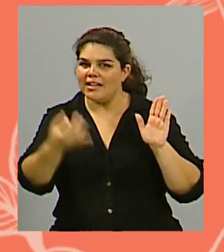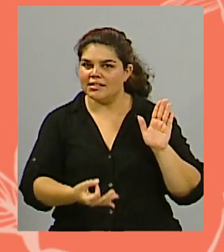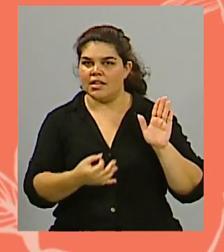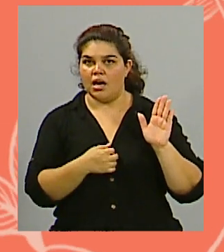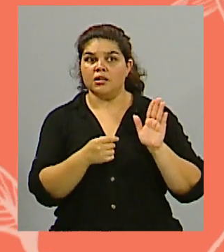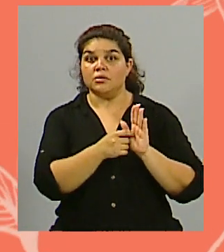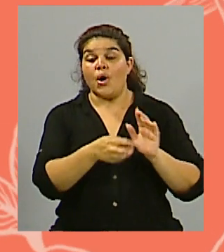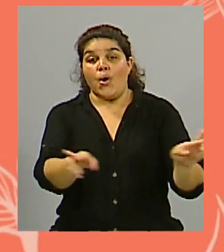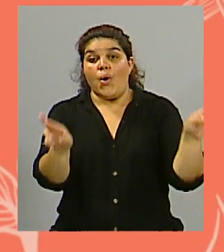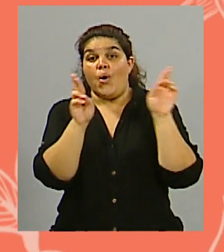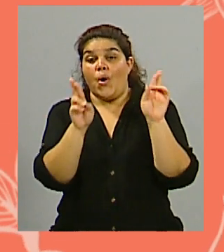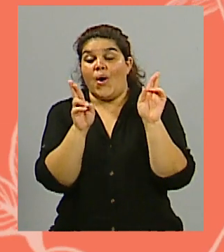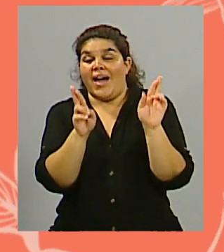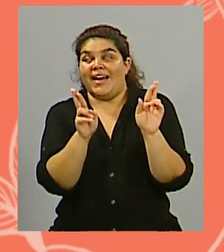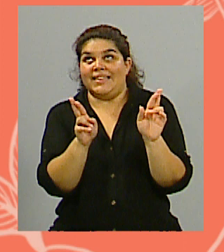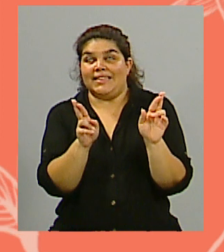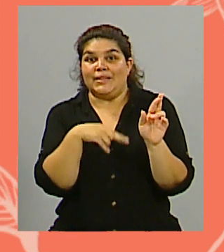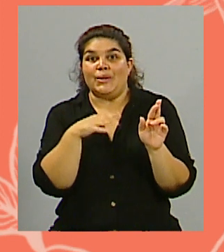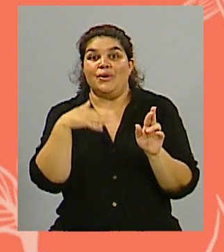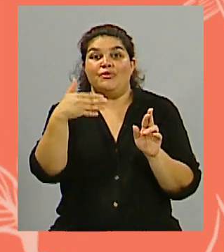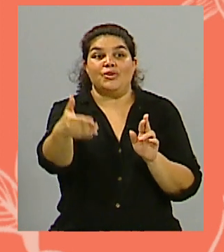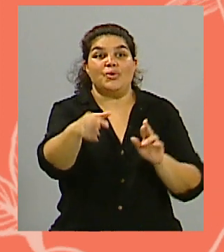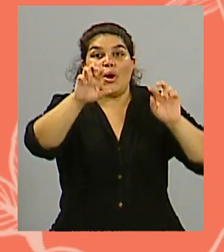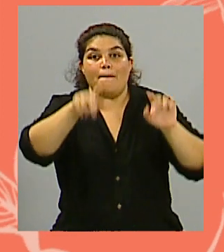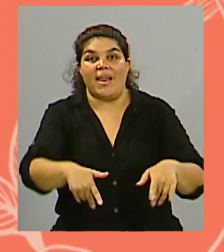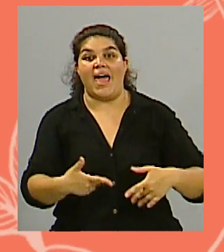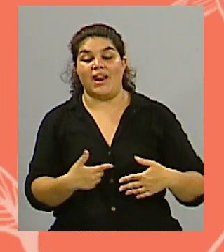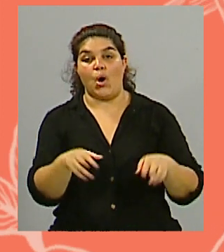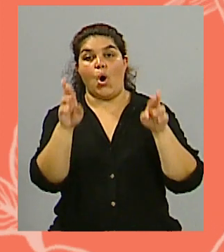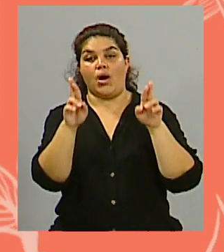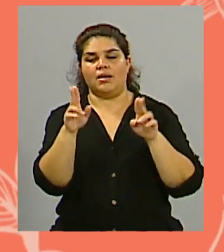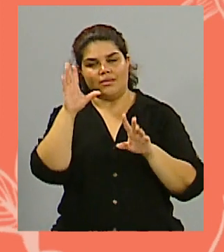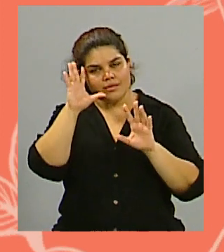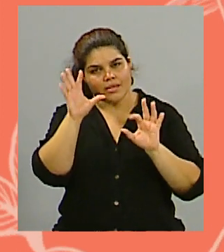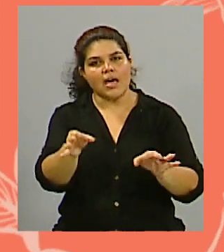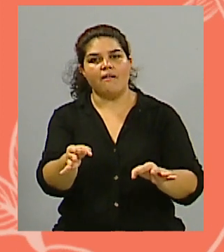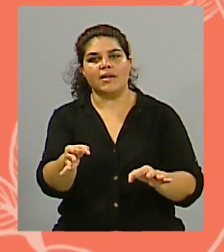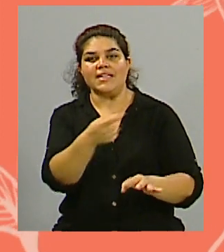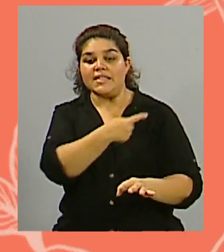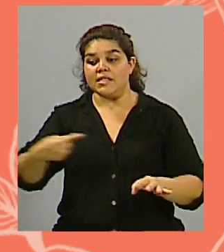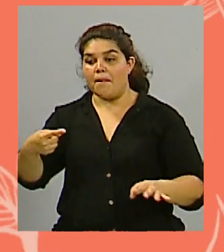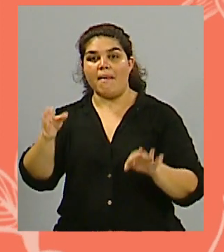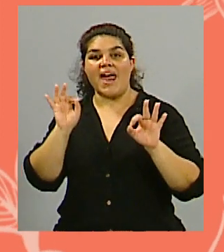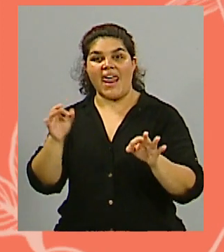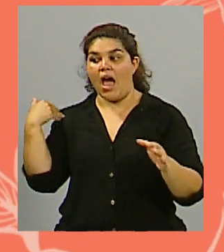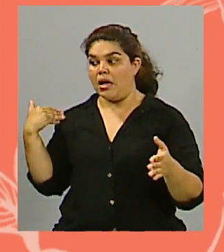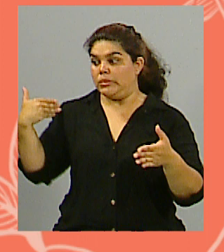realmente deseo que haya un plan para eso, también va una semana, ¿no? Sí. ¿Cuáles están claras las